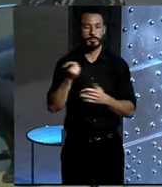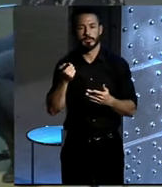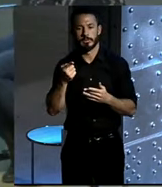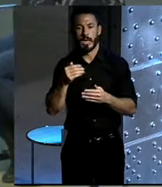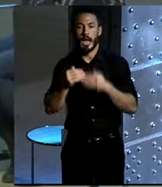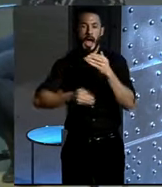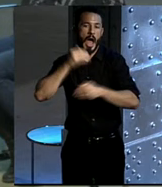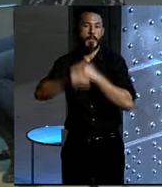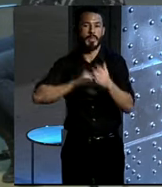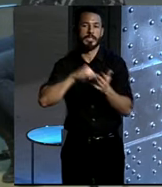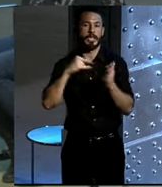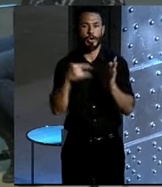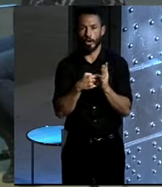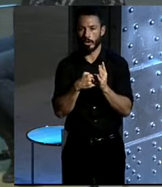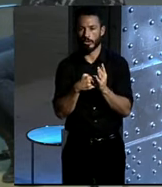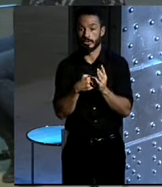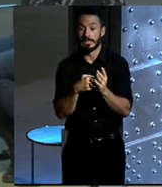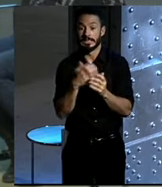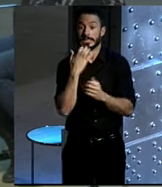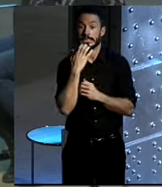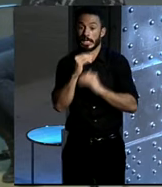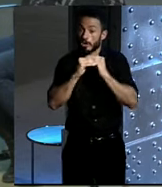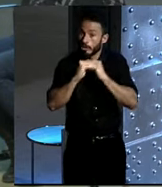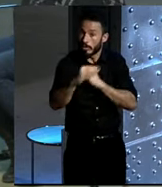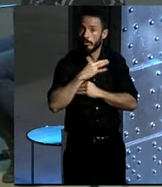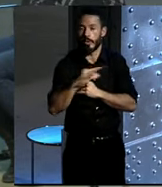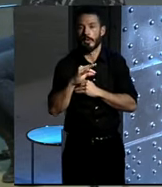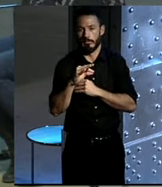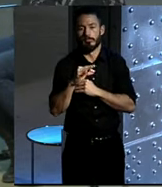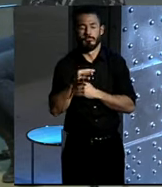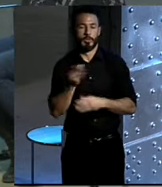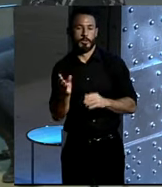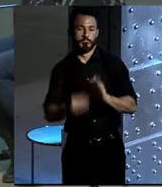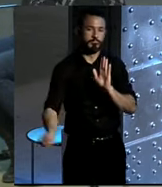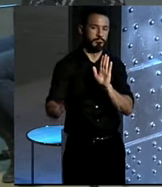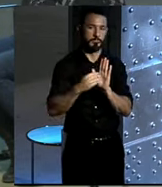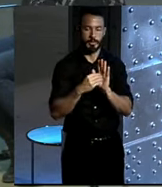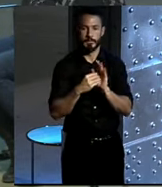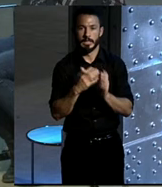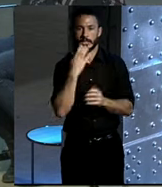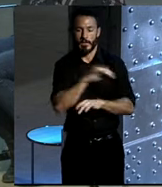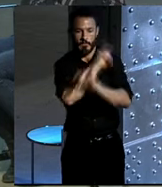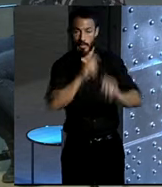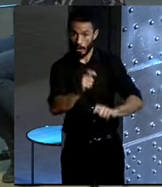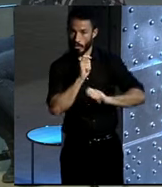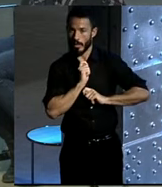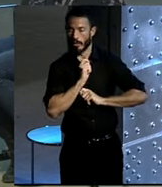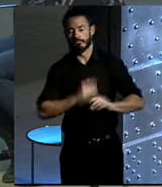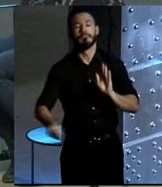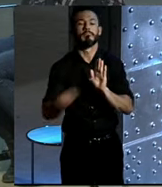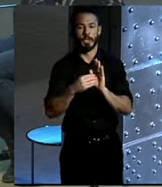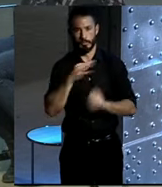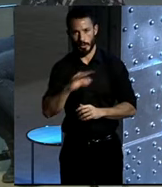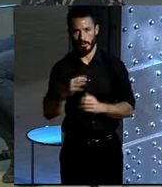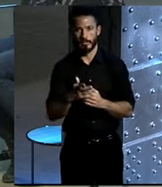habrá que introducirlos en la medida en que sean sostenibles y que nos hagan verdaderamente felices. La bicicleta en eso es un ejemplo. Y además le